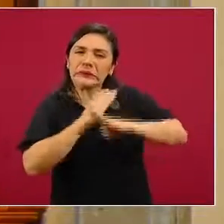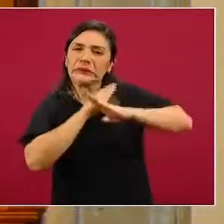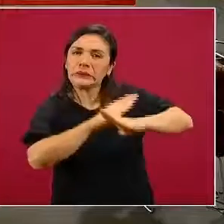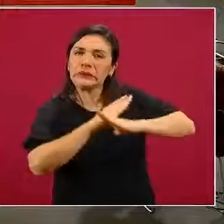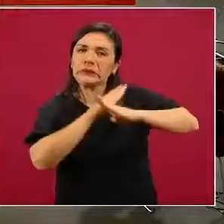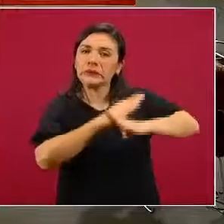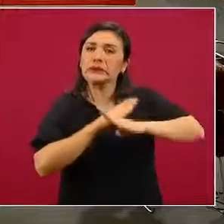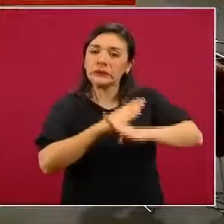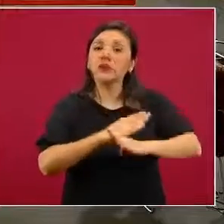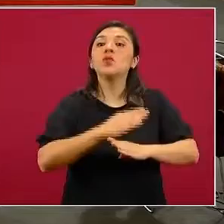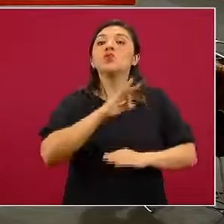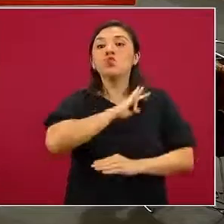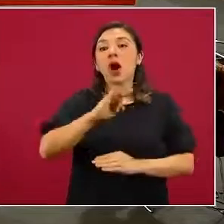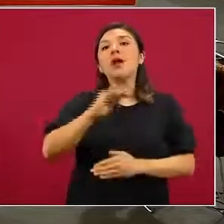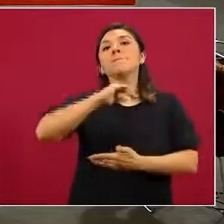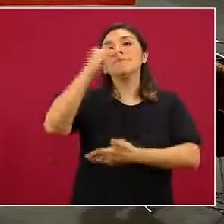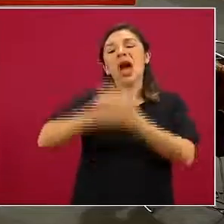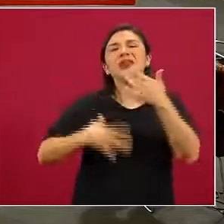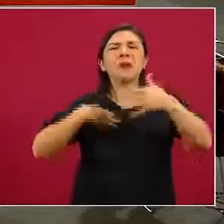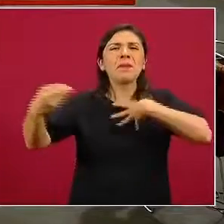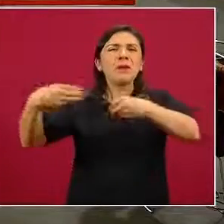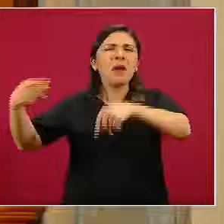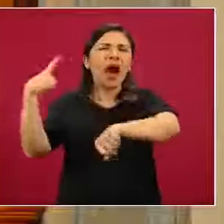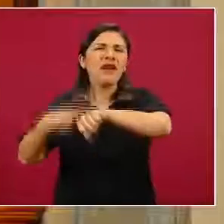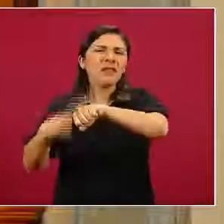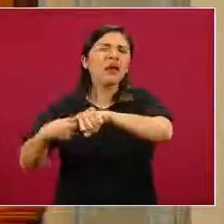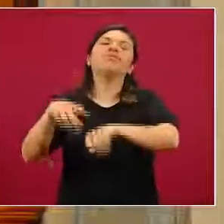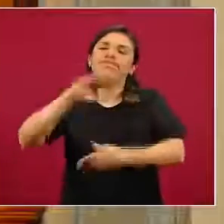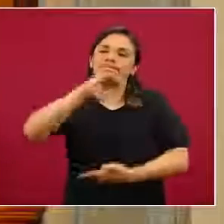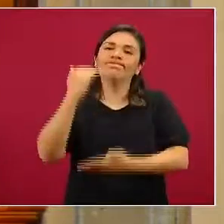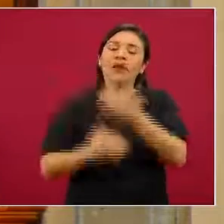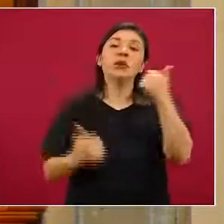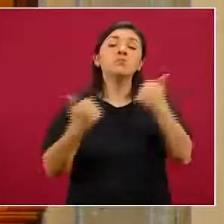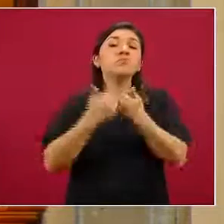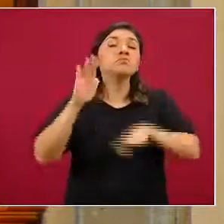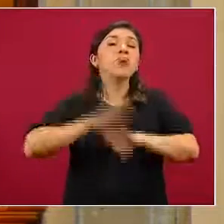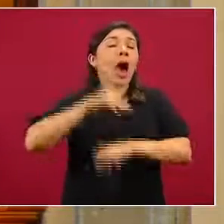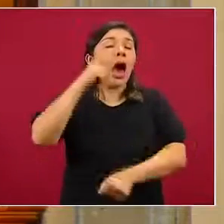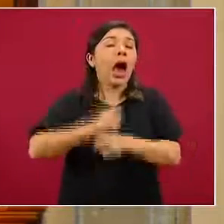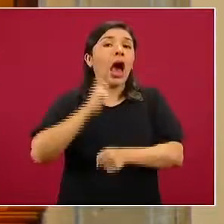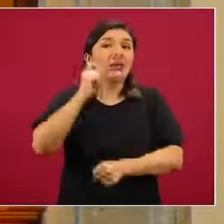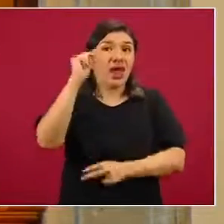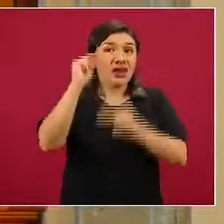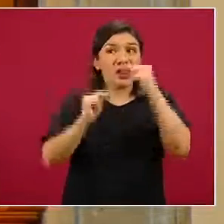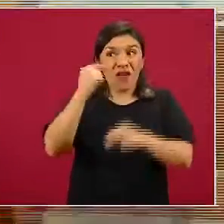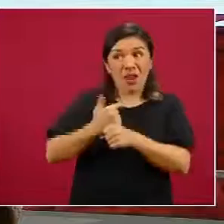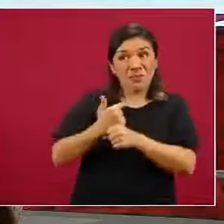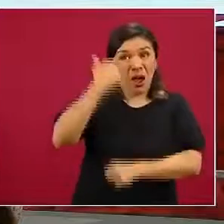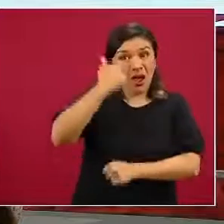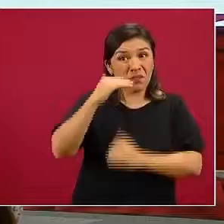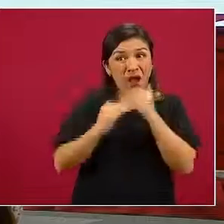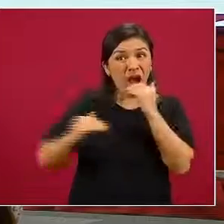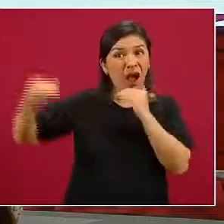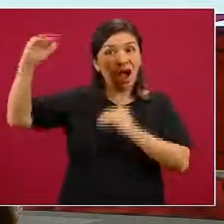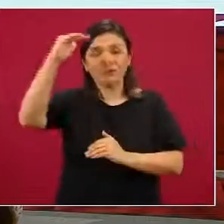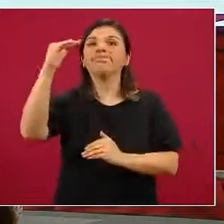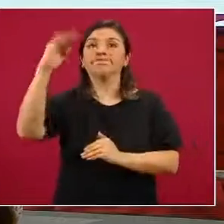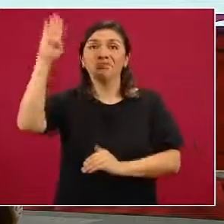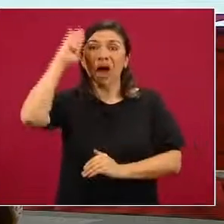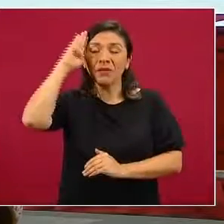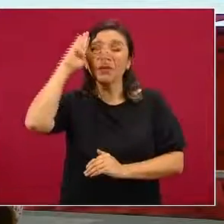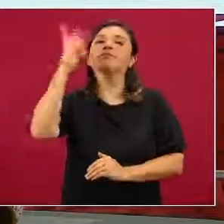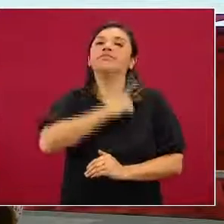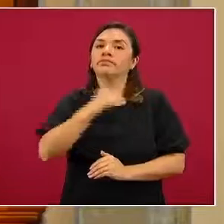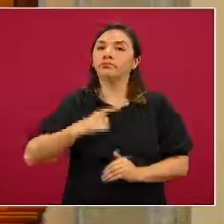y así disminuir los contagios, sobre todo cuando los niveles de riesgo se encuentran en un nivel de riesgo máximo y en uno